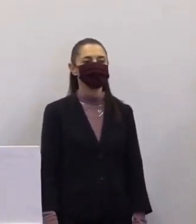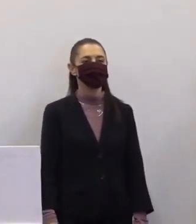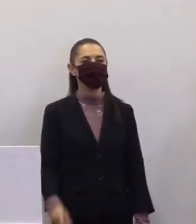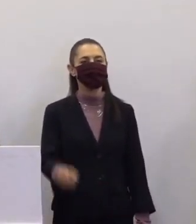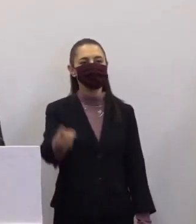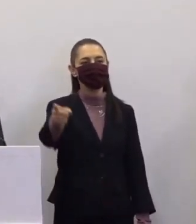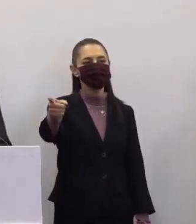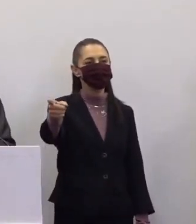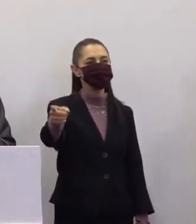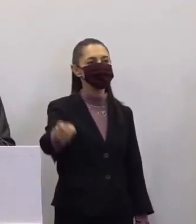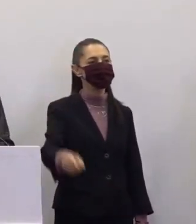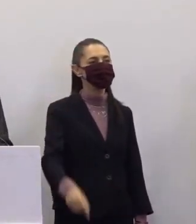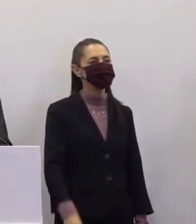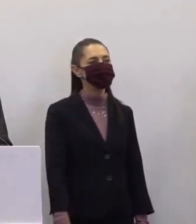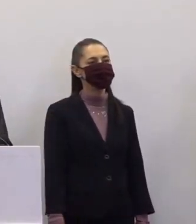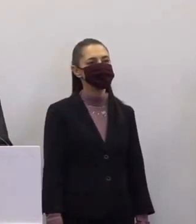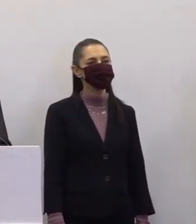gracias